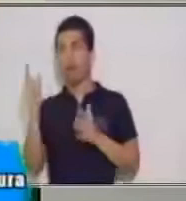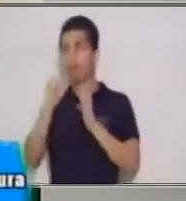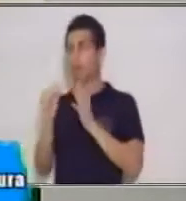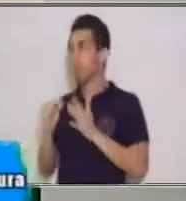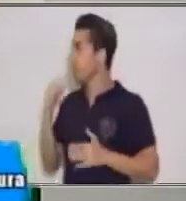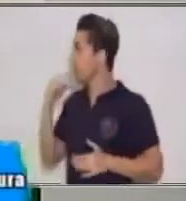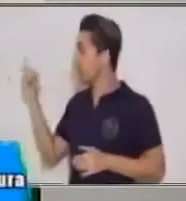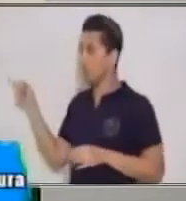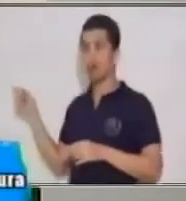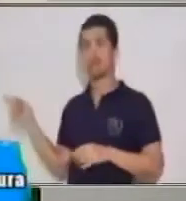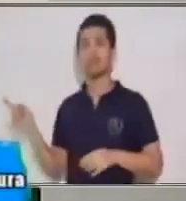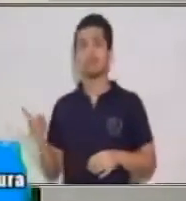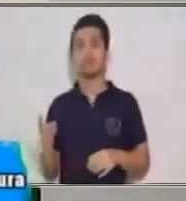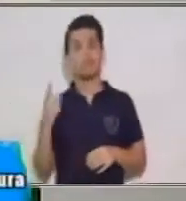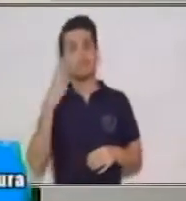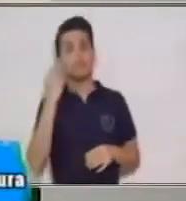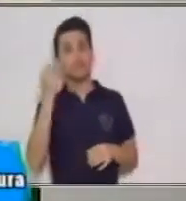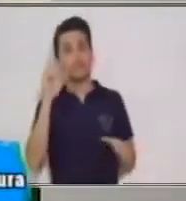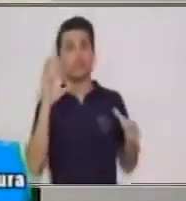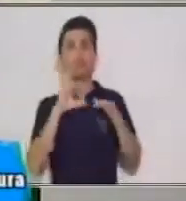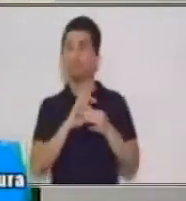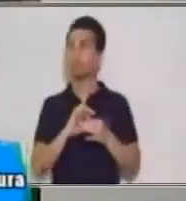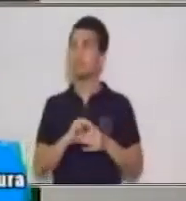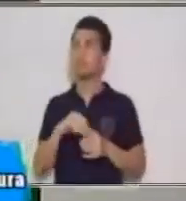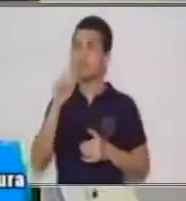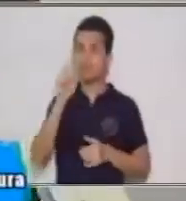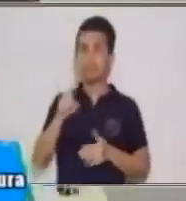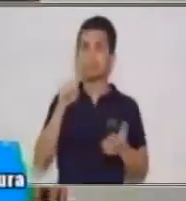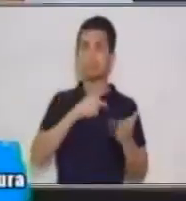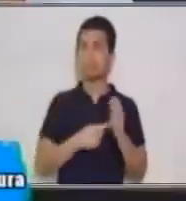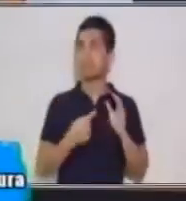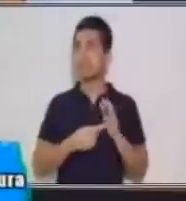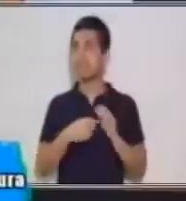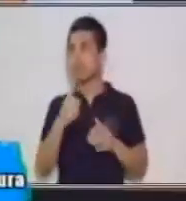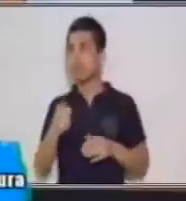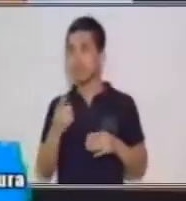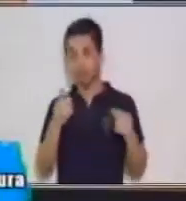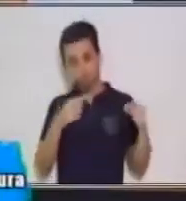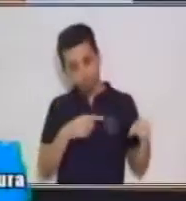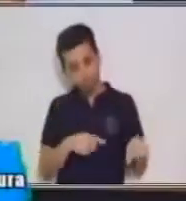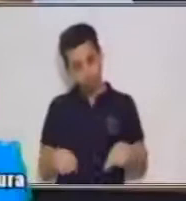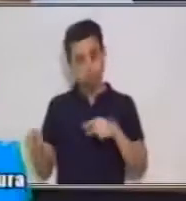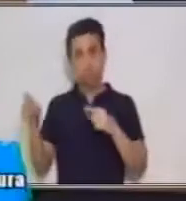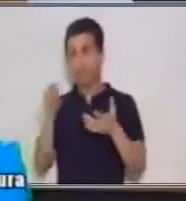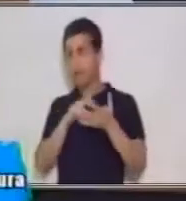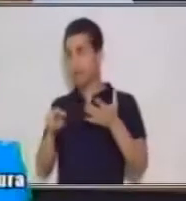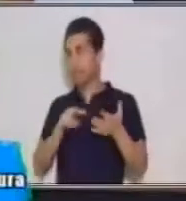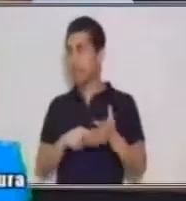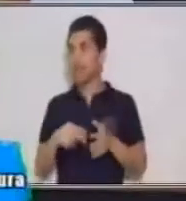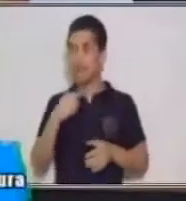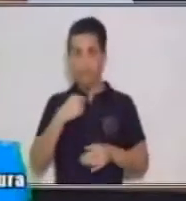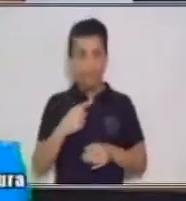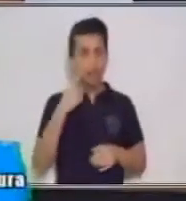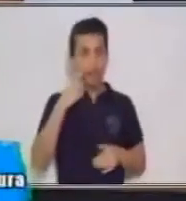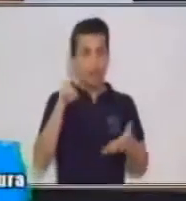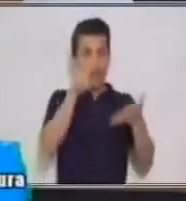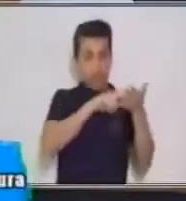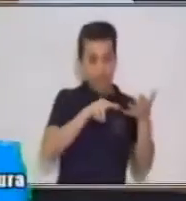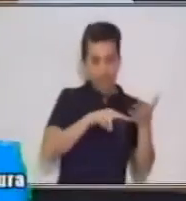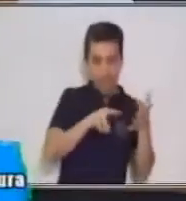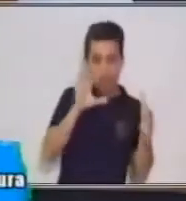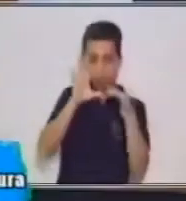lo podemos asociar con el título. De esto se trata durante la lectura. Ir leyendo imágenes,